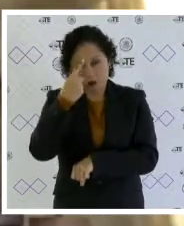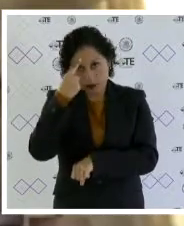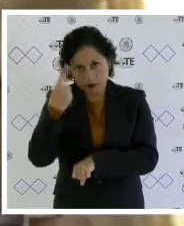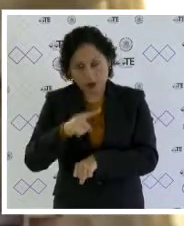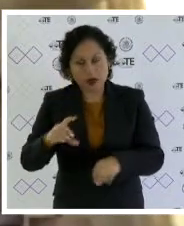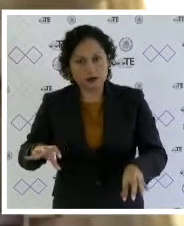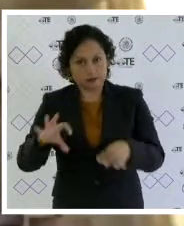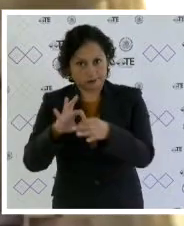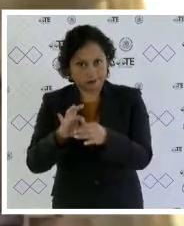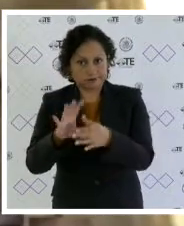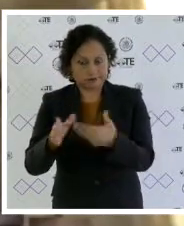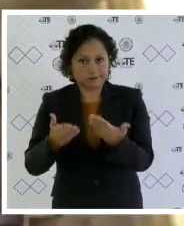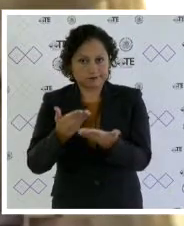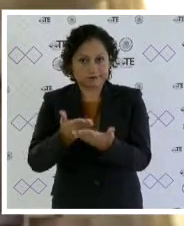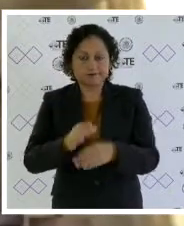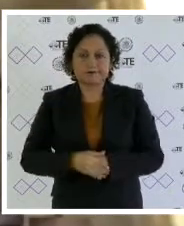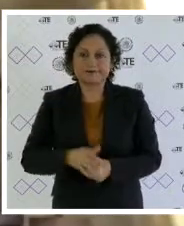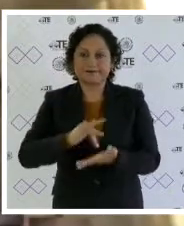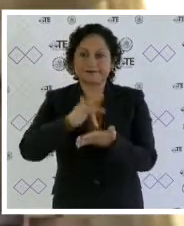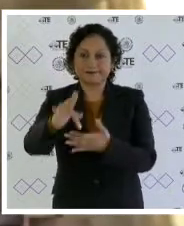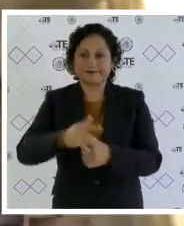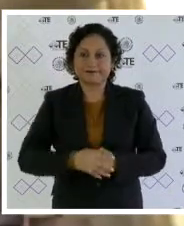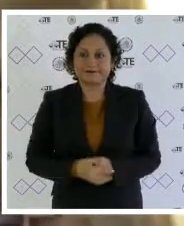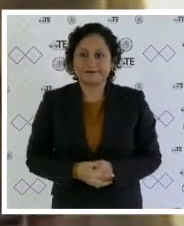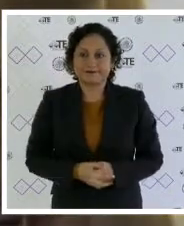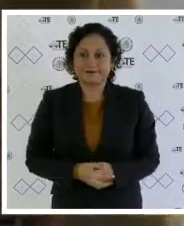análisis de la causal de nulidad muchas gracias magistrada